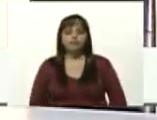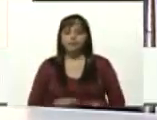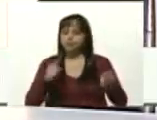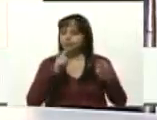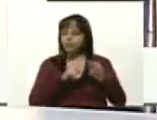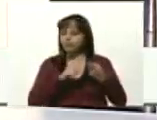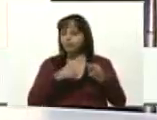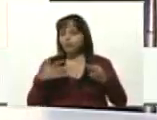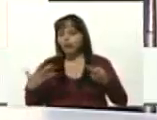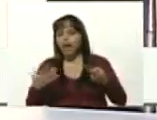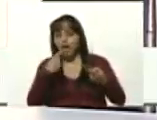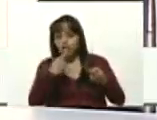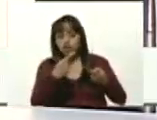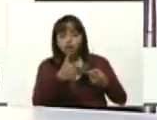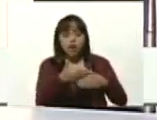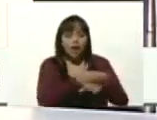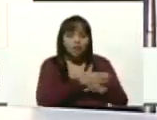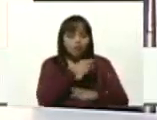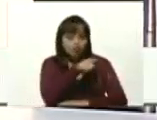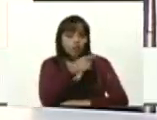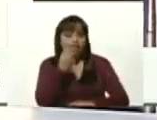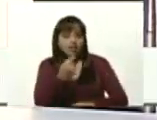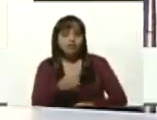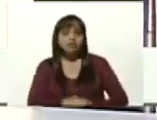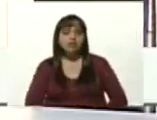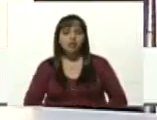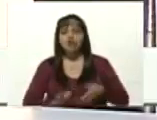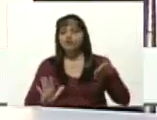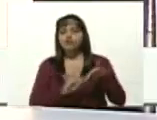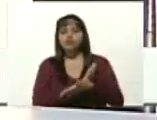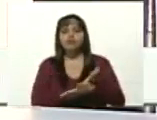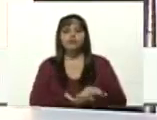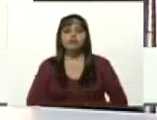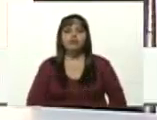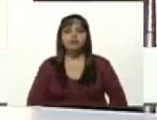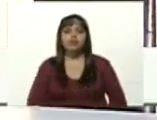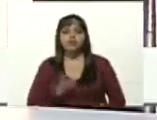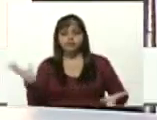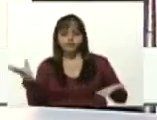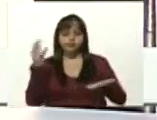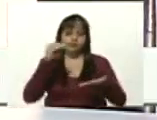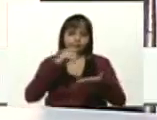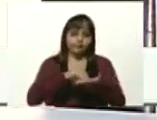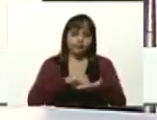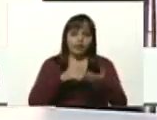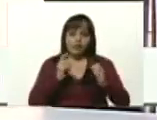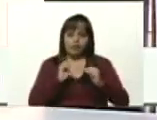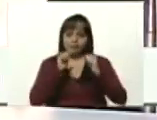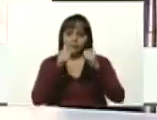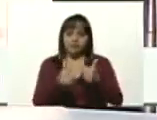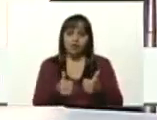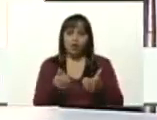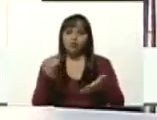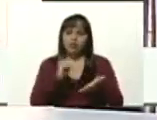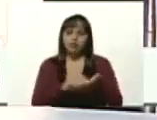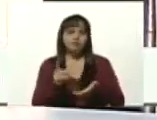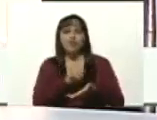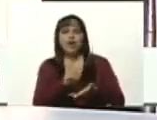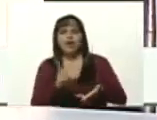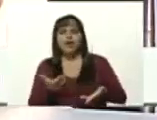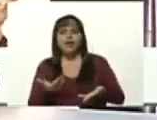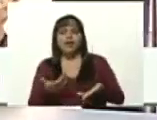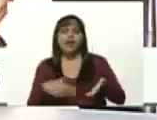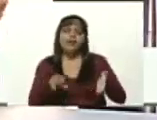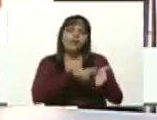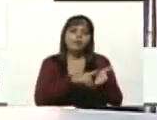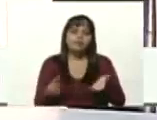ellos y lo ha dicho usted tiene que ver con el regreso o el inicio porque no es el regreso nosotros